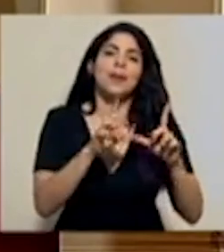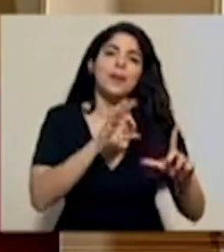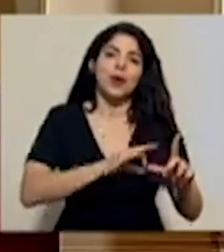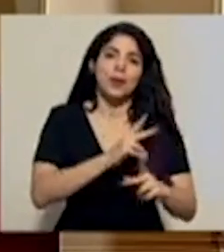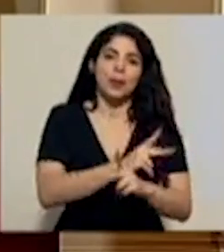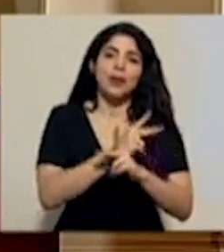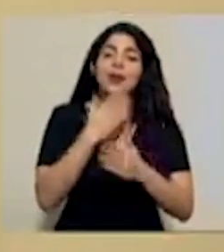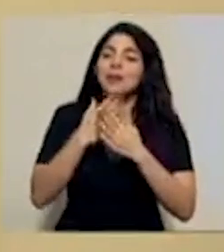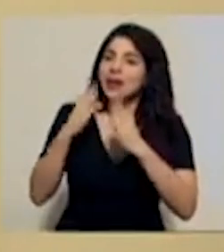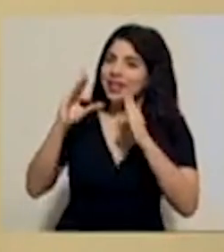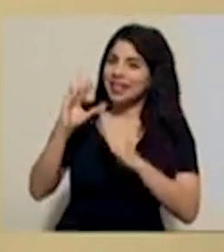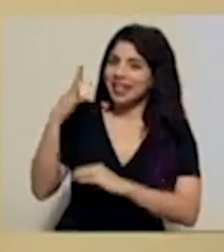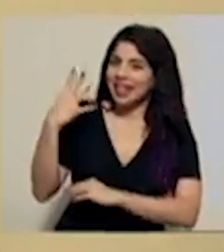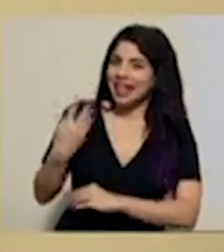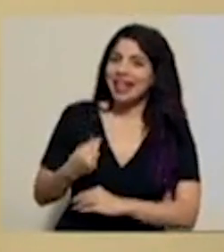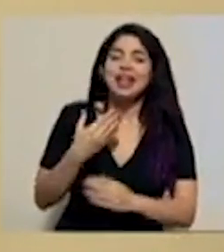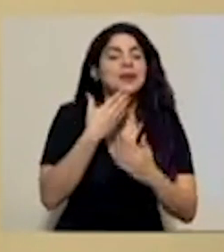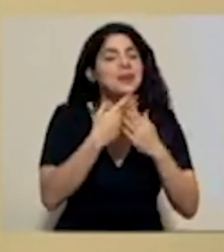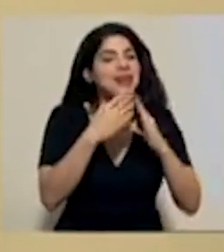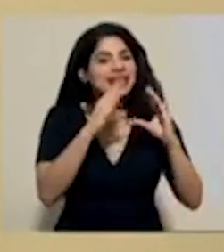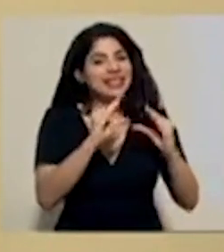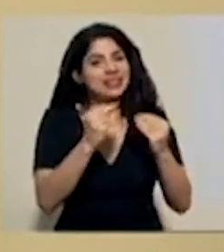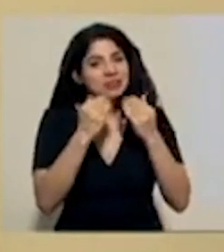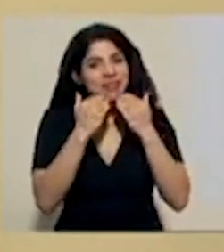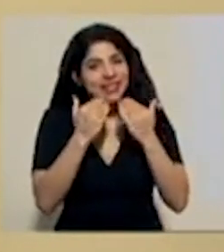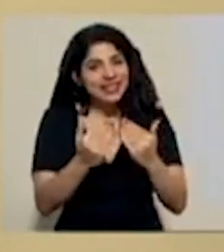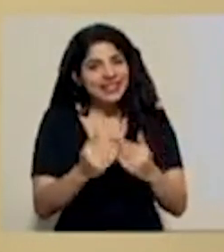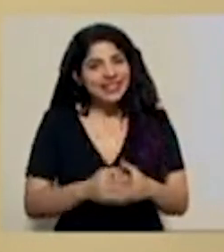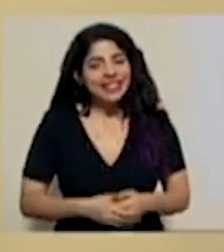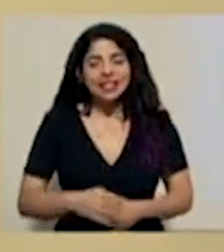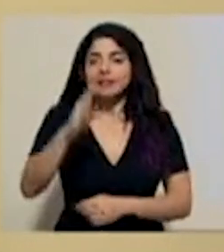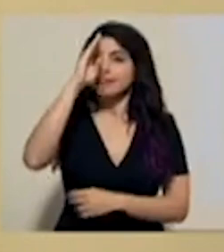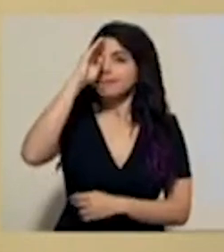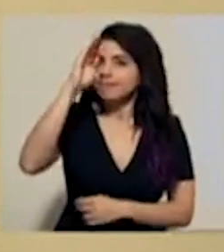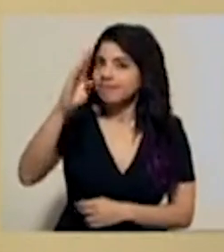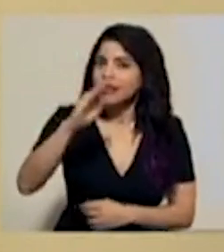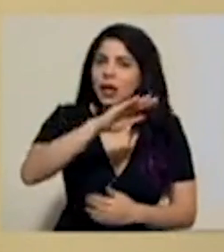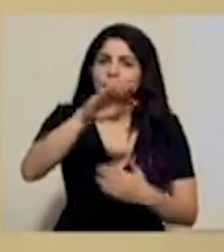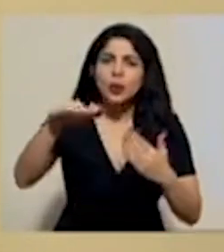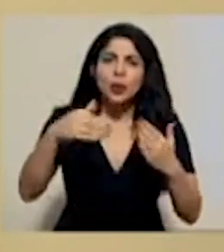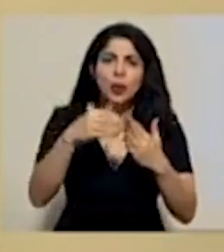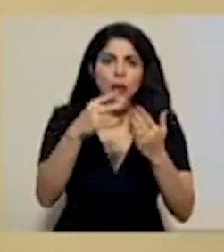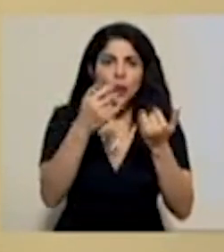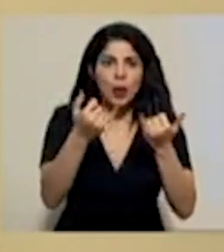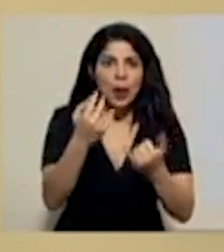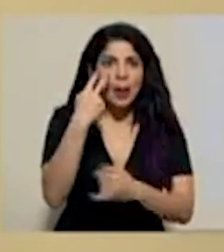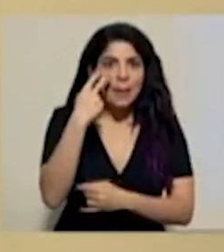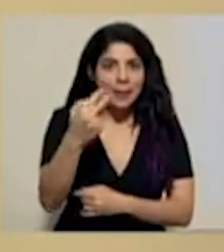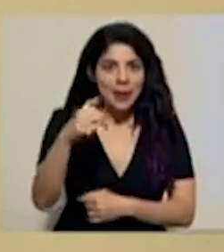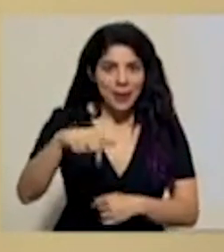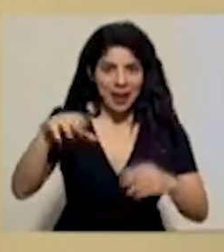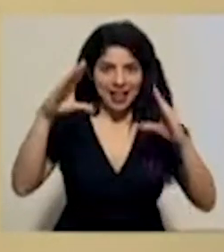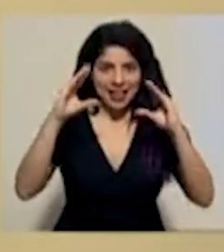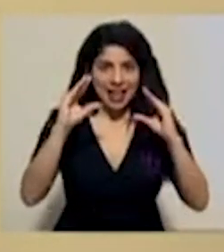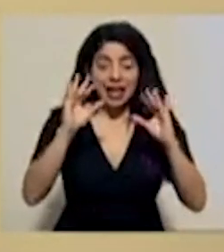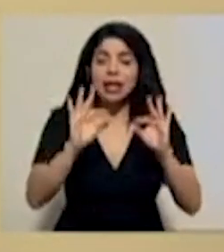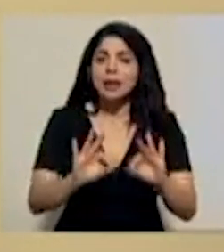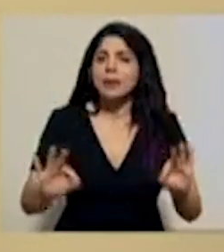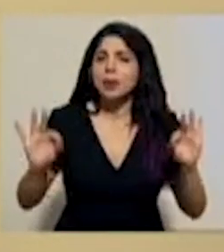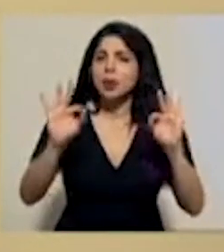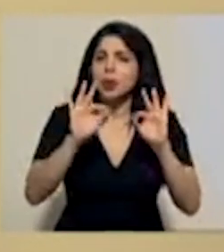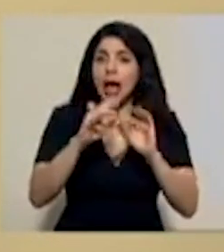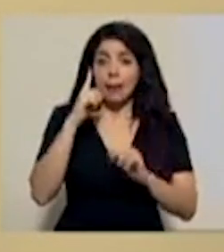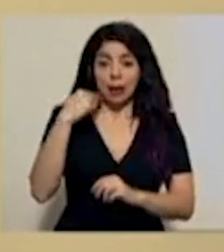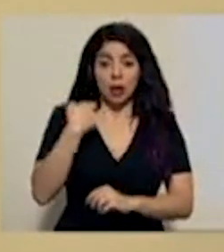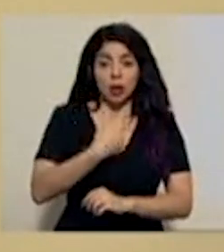buenas tardes, doña Yanina. Muy buenas tardes, muchas gracias. Un saludo cordial a todos los que nos siguen esta tarde. Es importante para